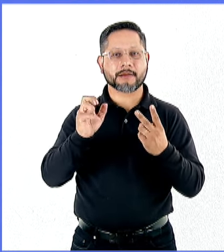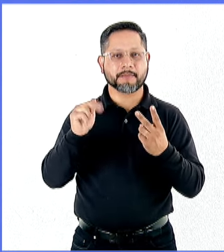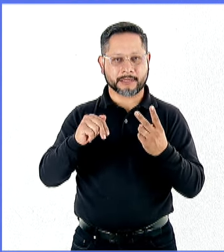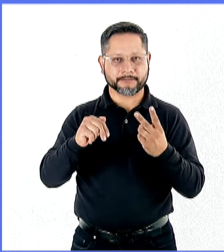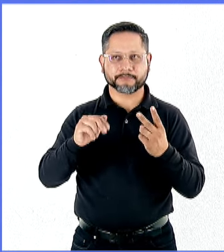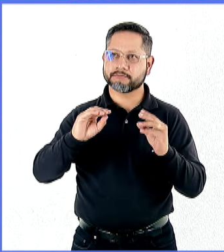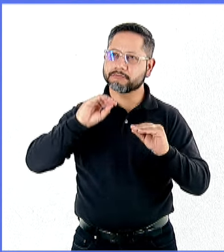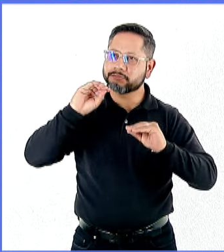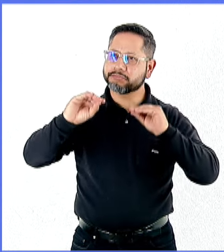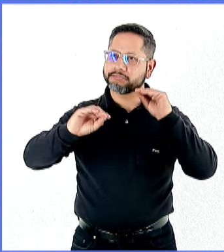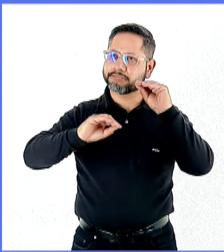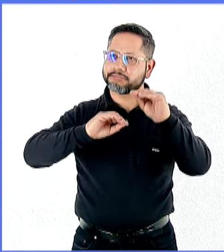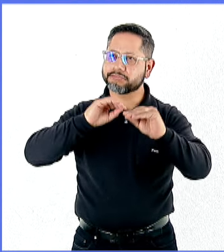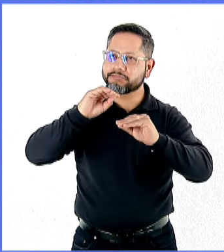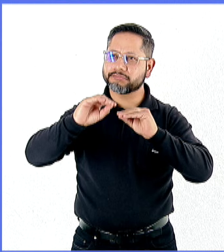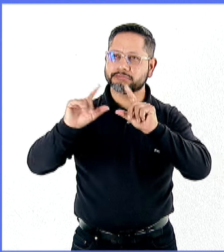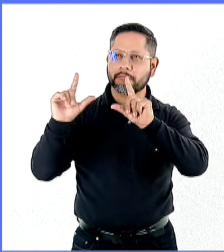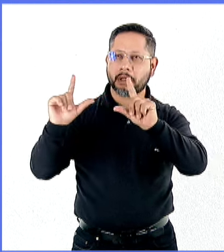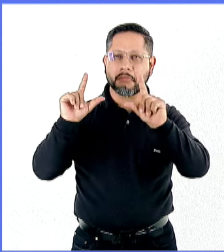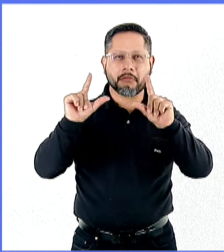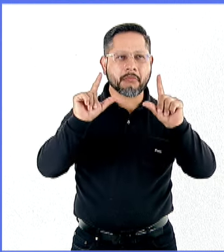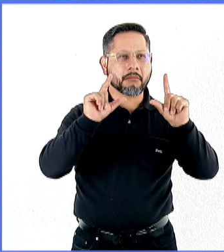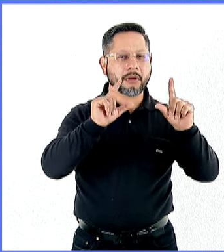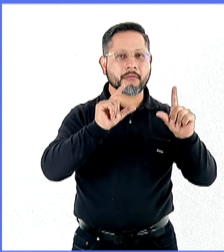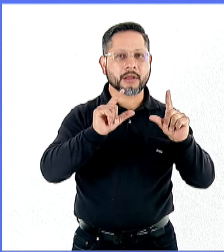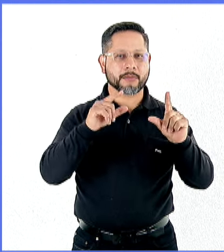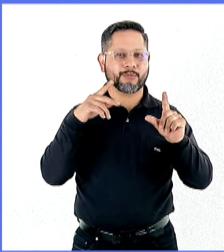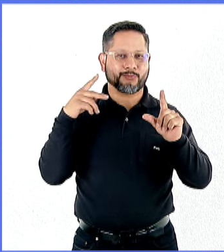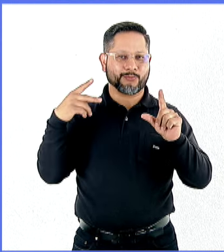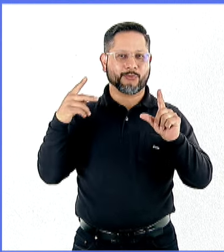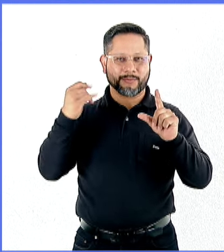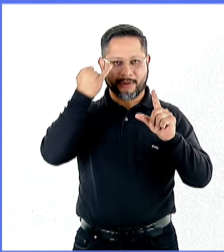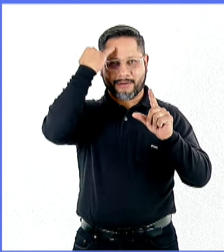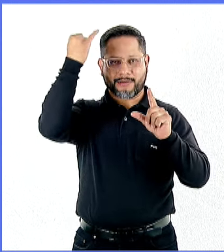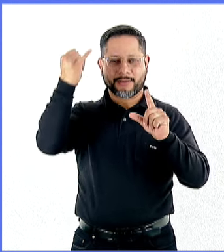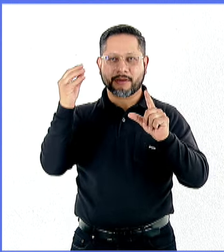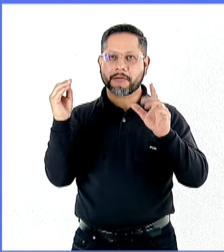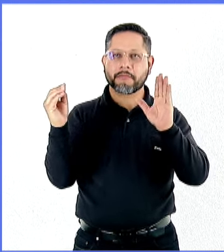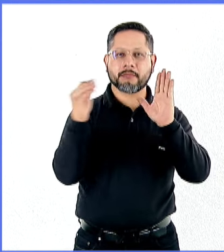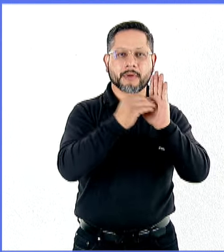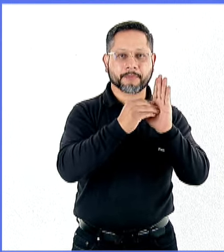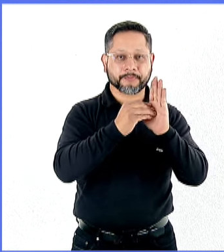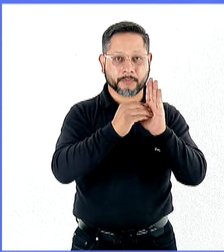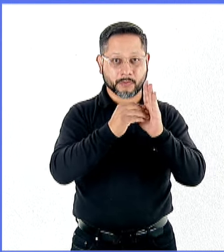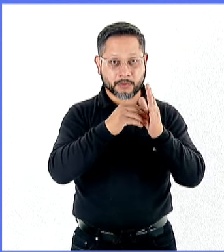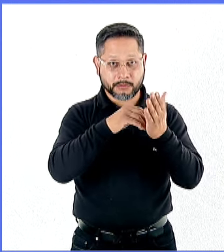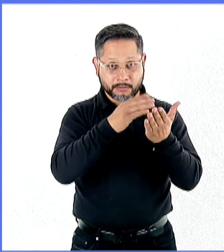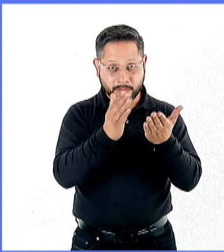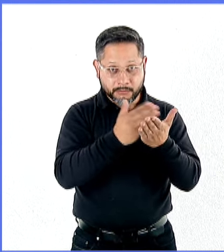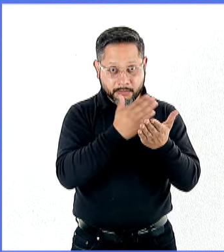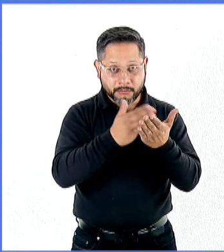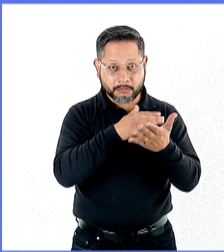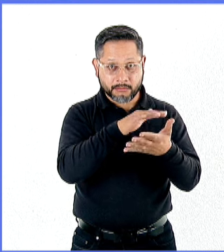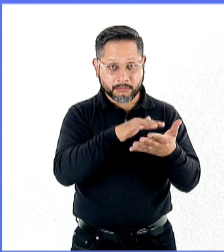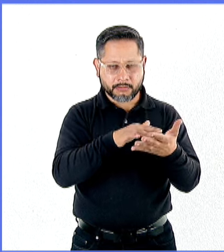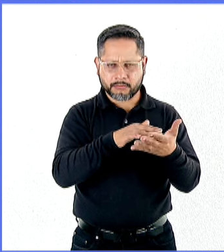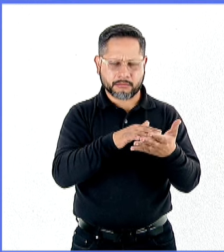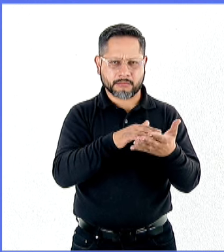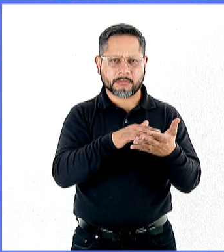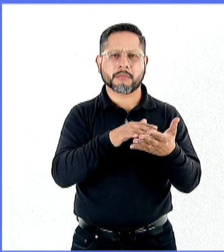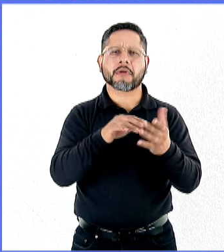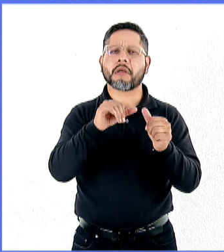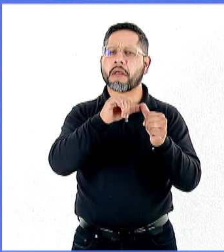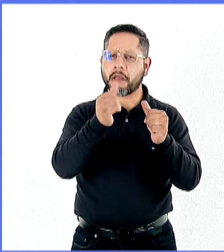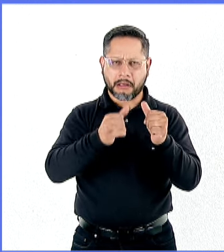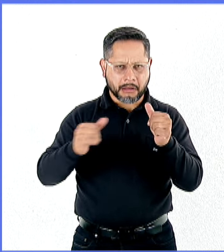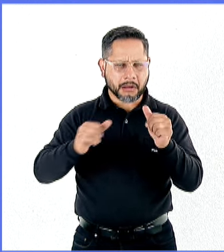donde se reúnen las obras del artista que además de la pintura se interesó por la escultura, destacando también su fascinación por el